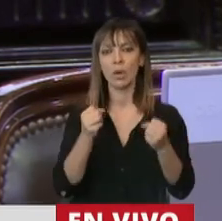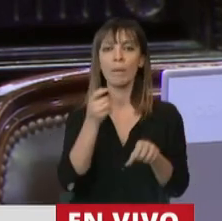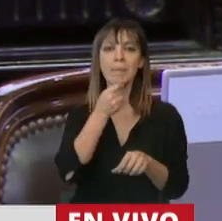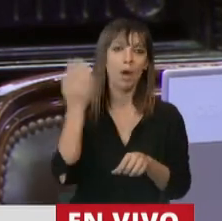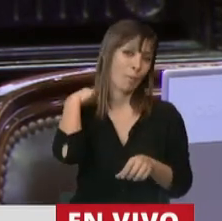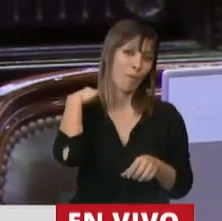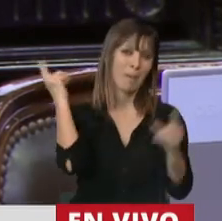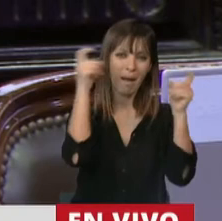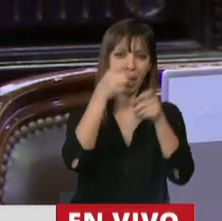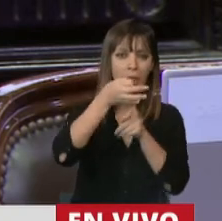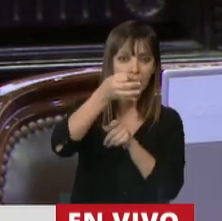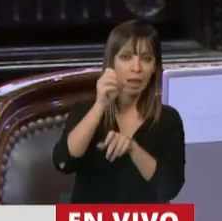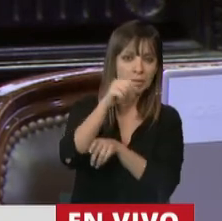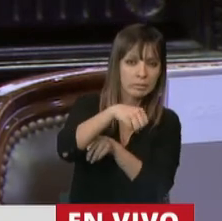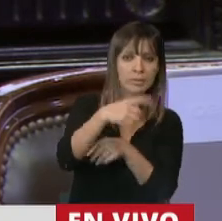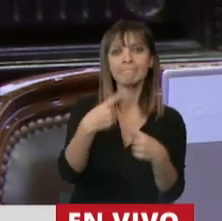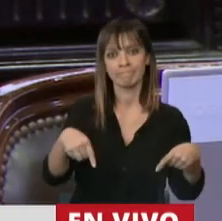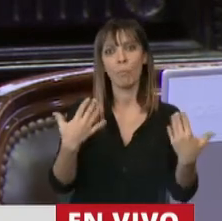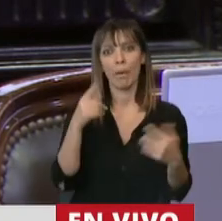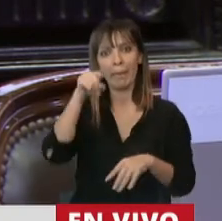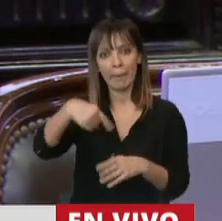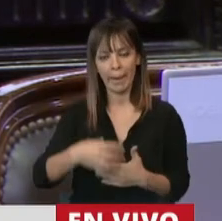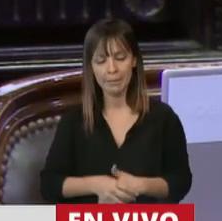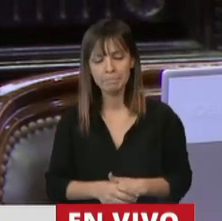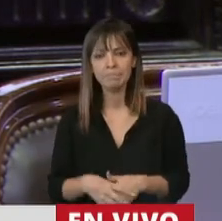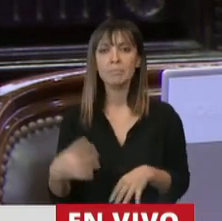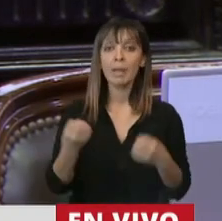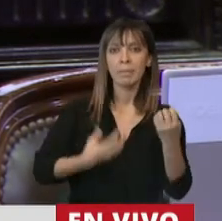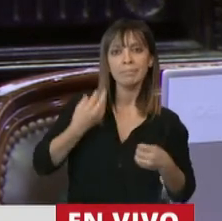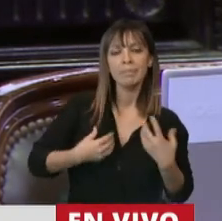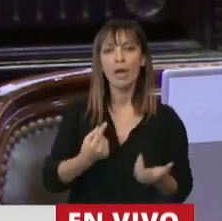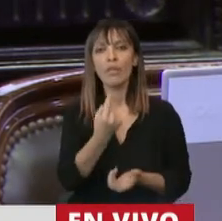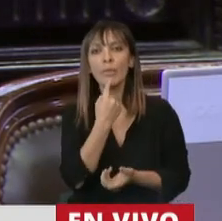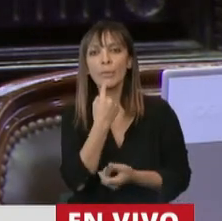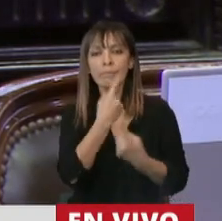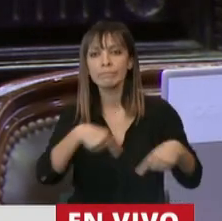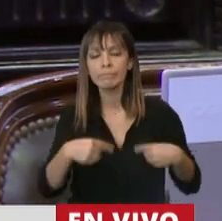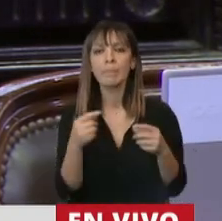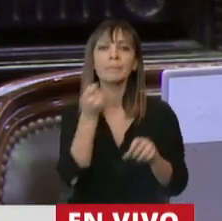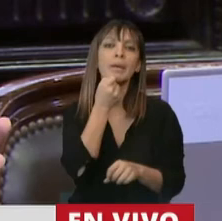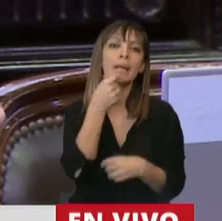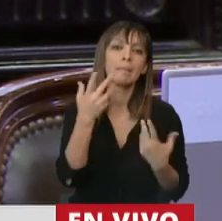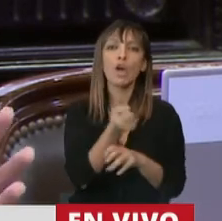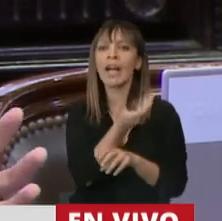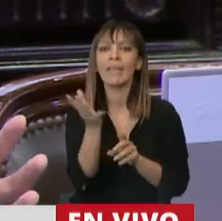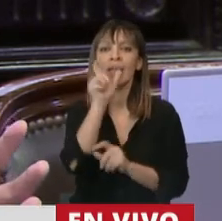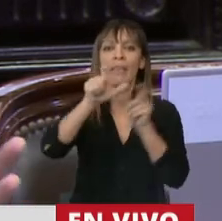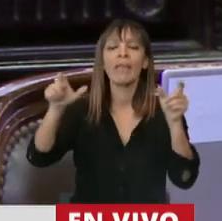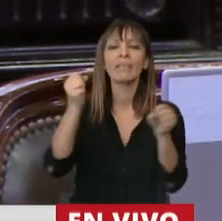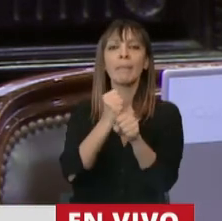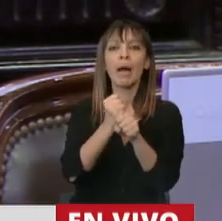lumbalgia y demás. Decía que surgieron muchas dudas e inquietudes como la cantidad de trabajadores que